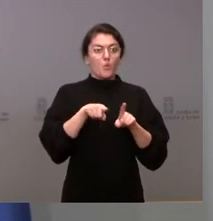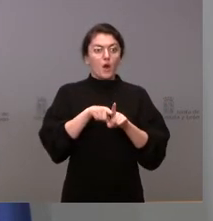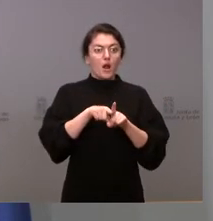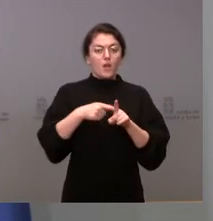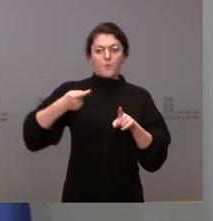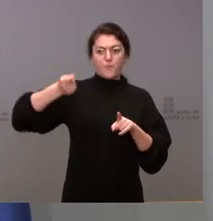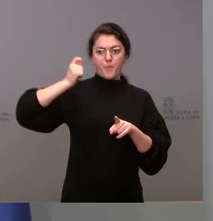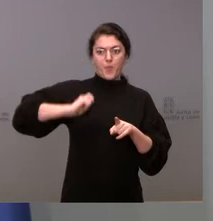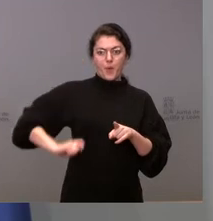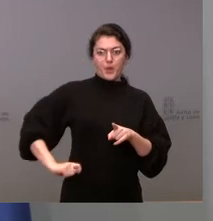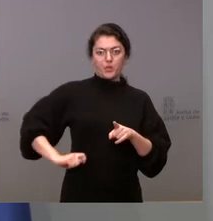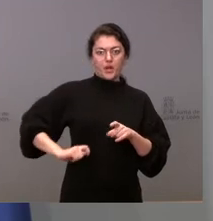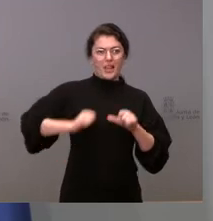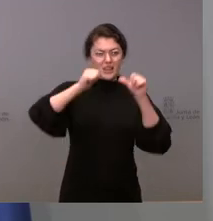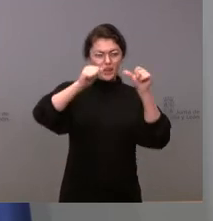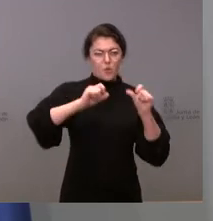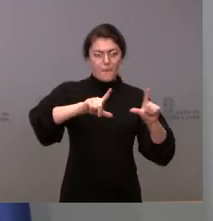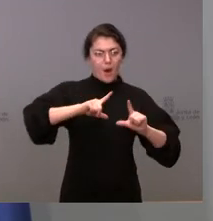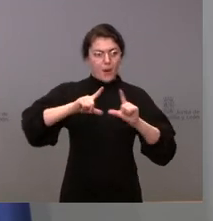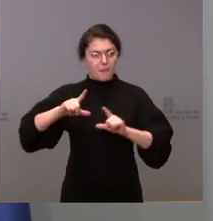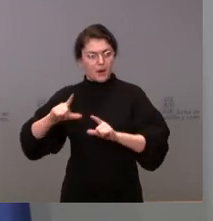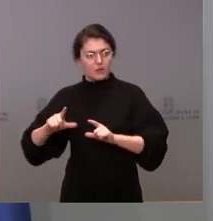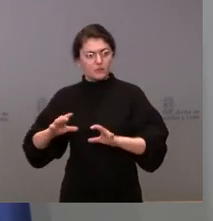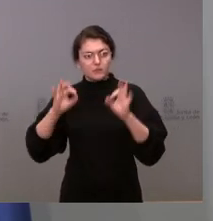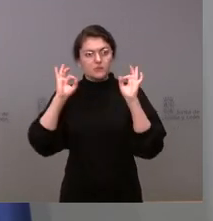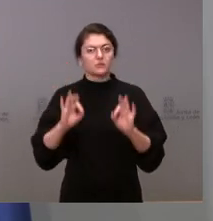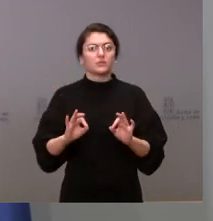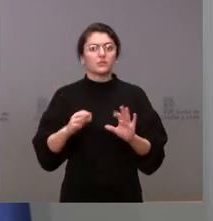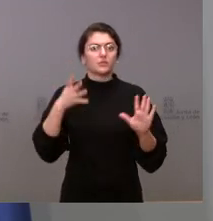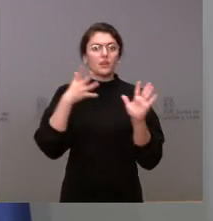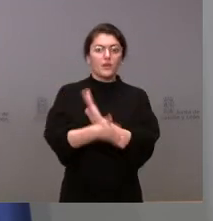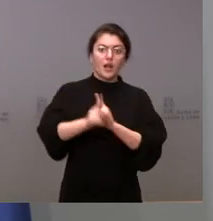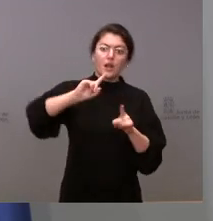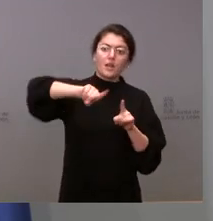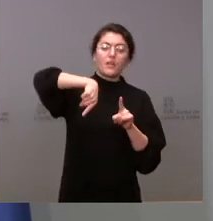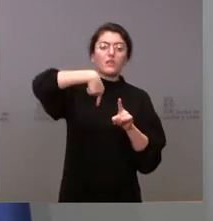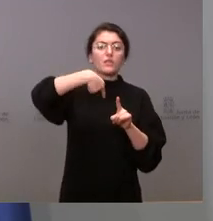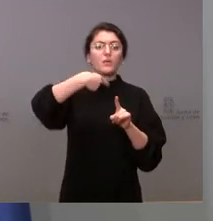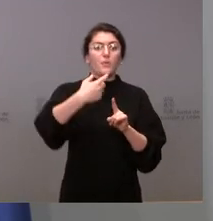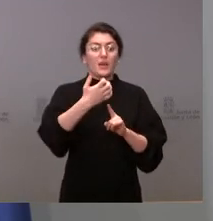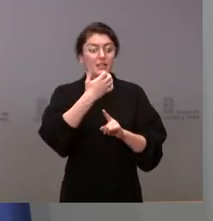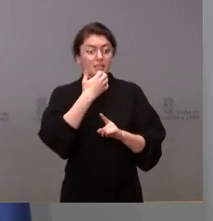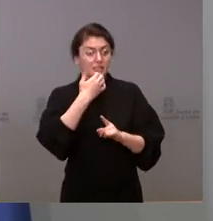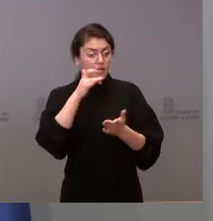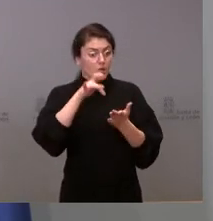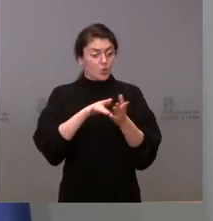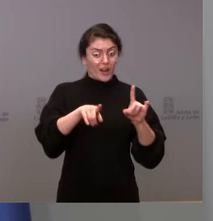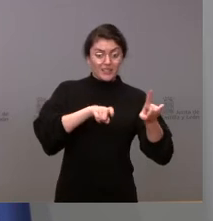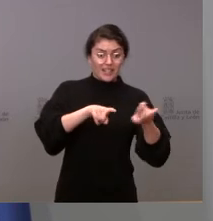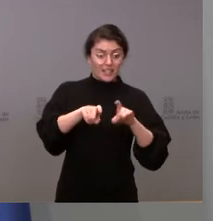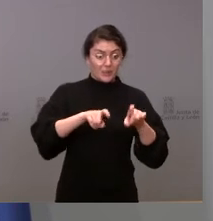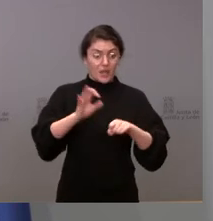jóvenes los más preparados del contexto nacional no puedan verse perjudicados en el contexto de una EVAU y unos exámenes diferentes